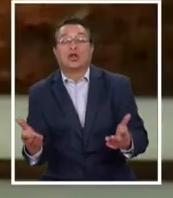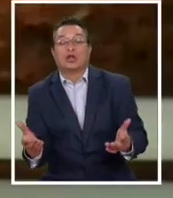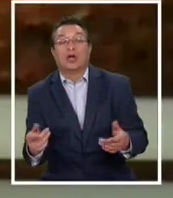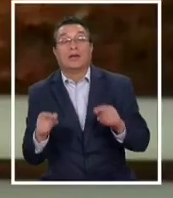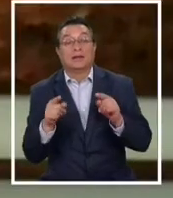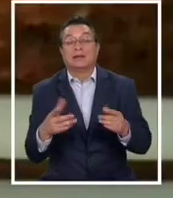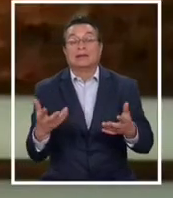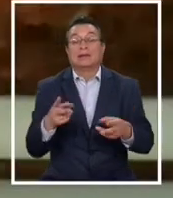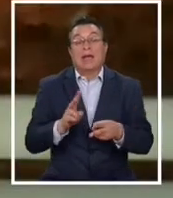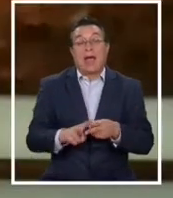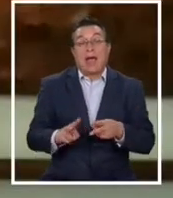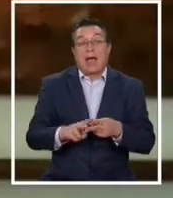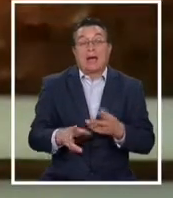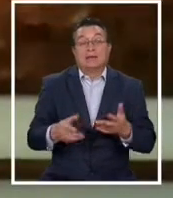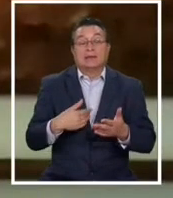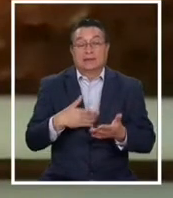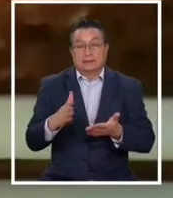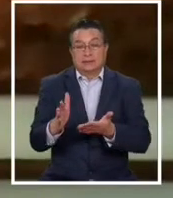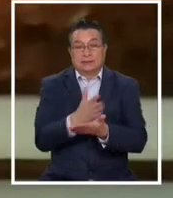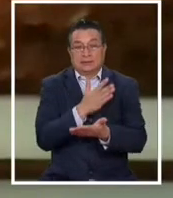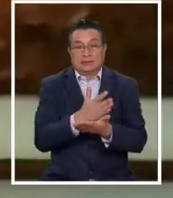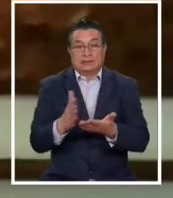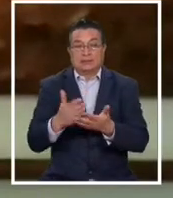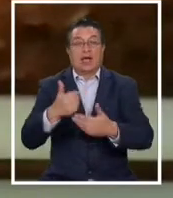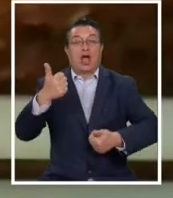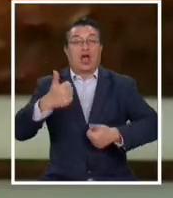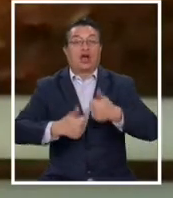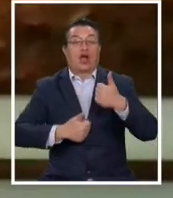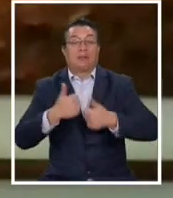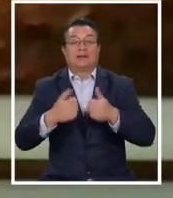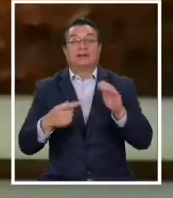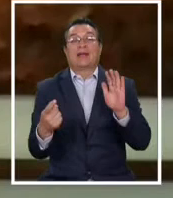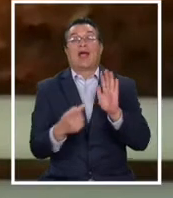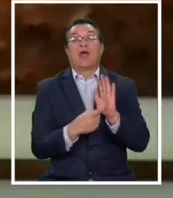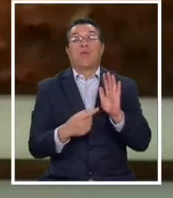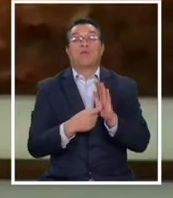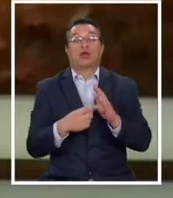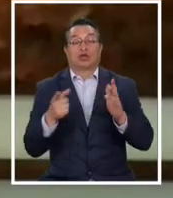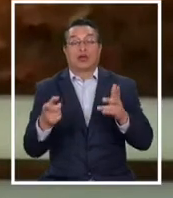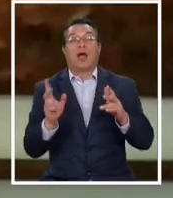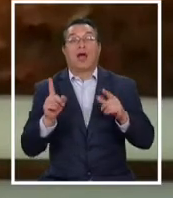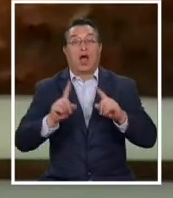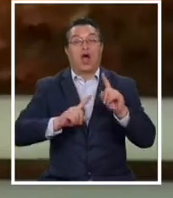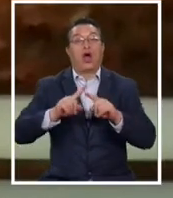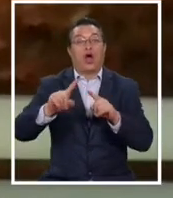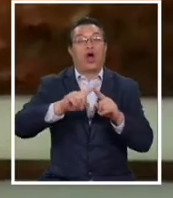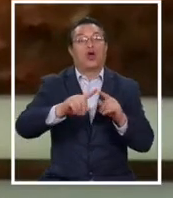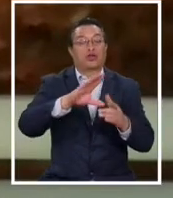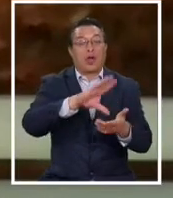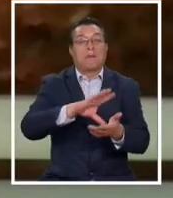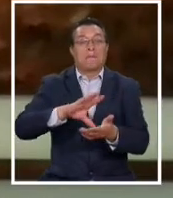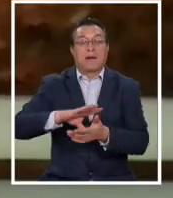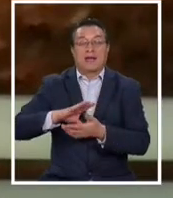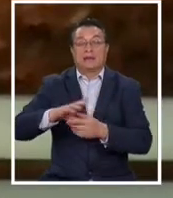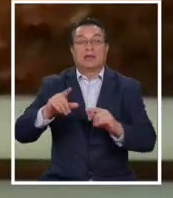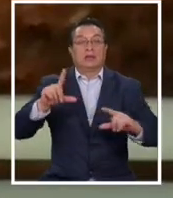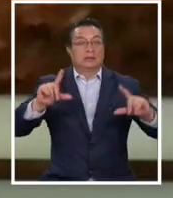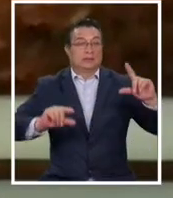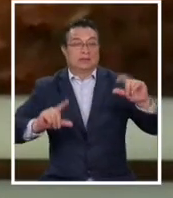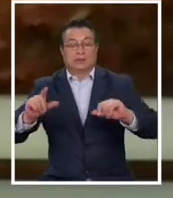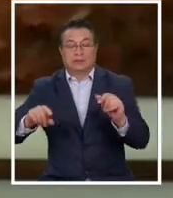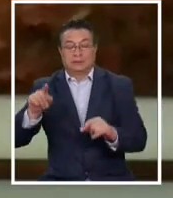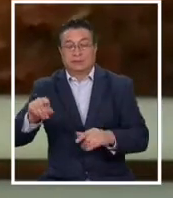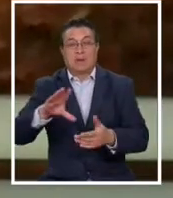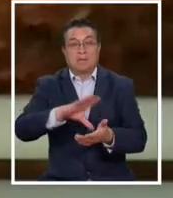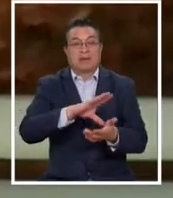esta medida es eliminar la competencia tributaria que representan otros países, otras jurisdicciones para